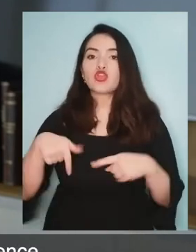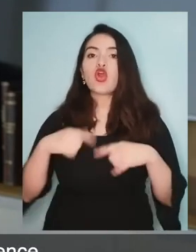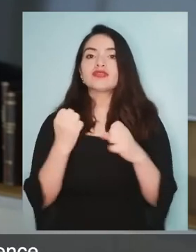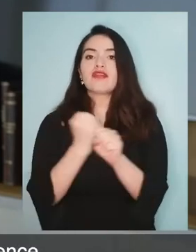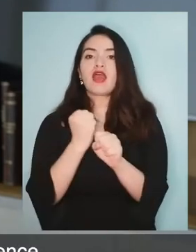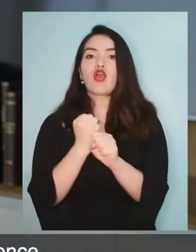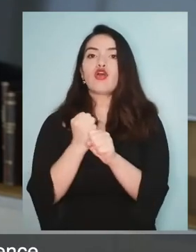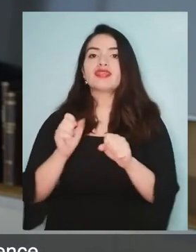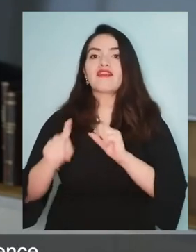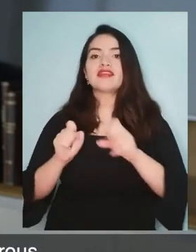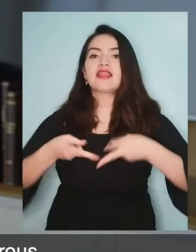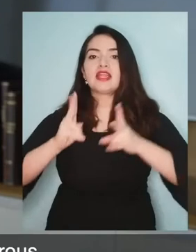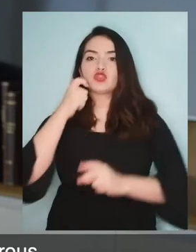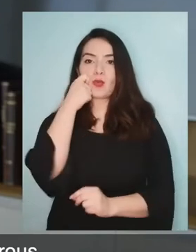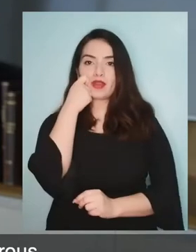¿Qué es la